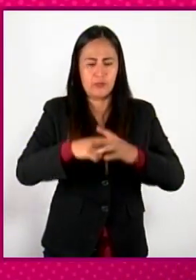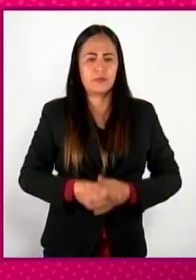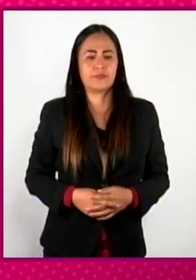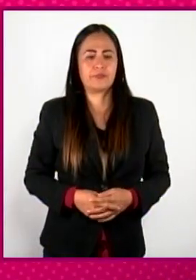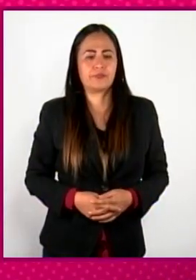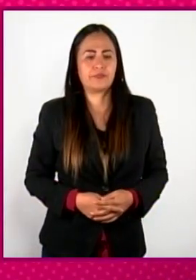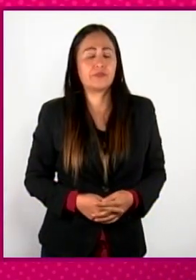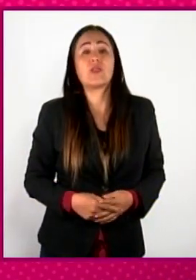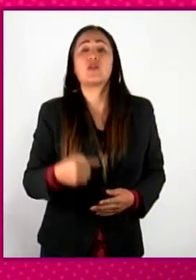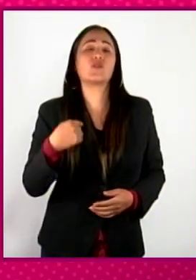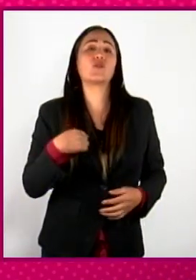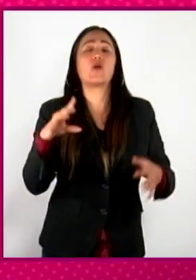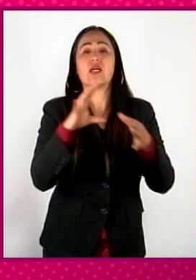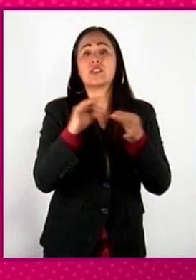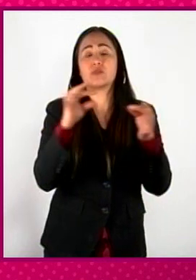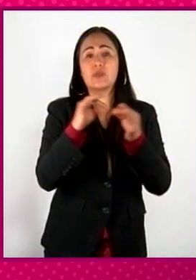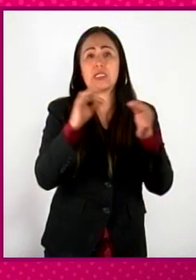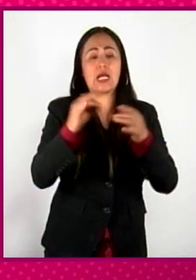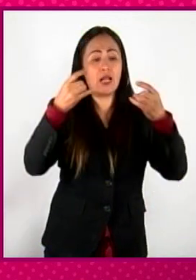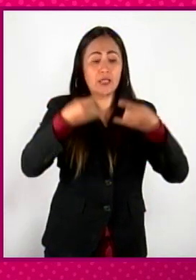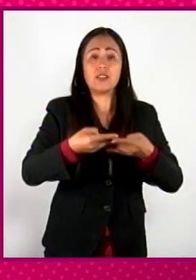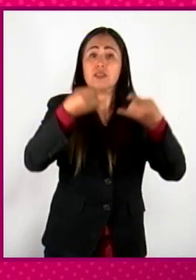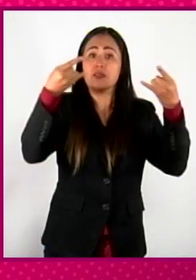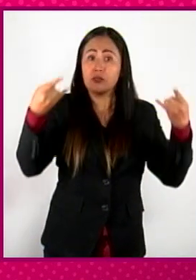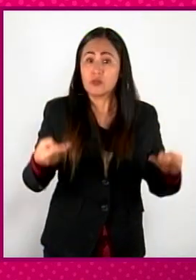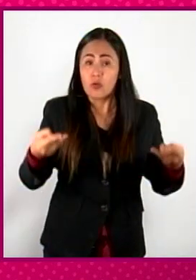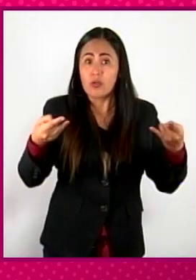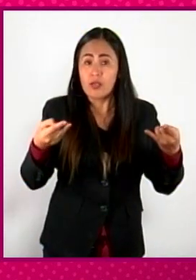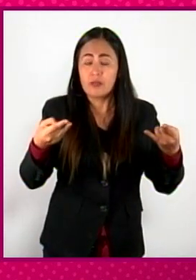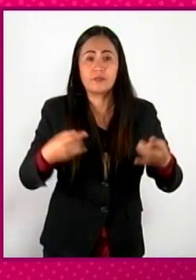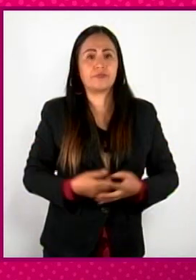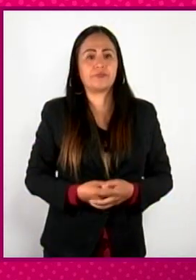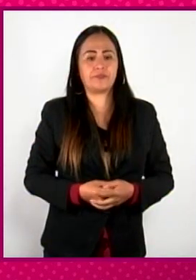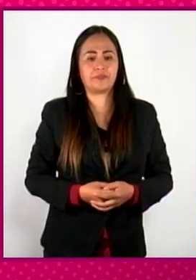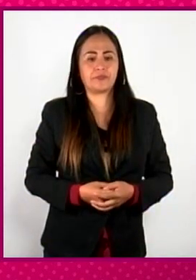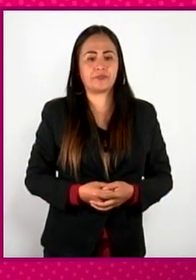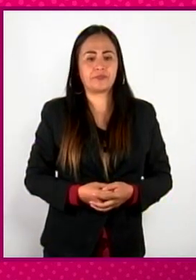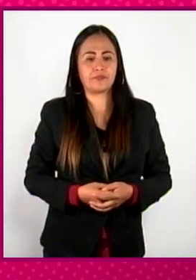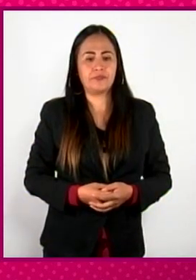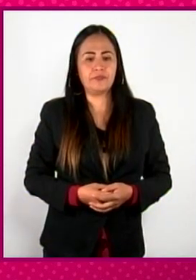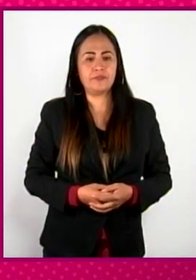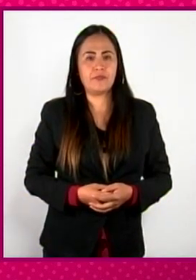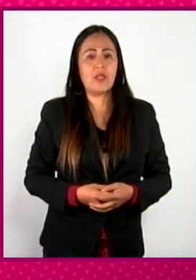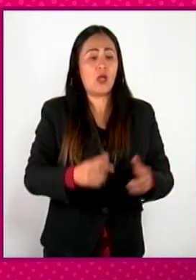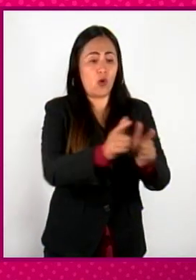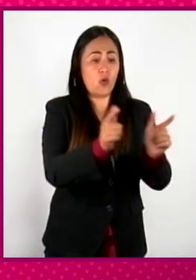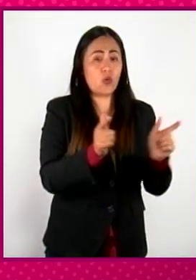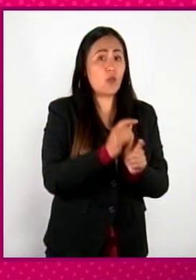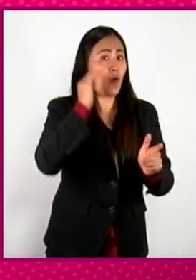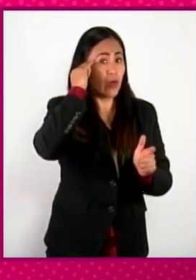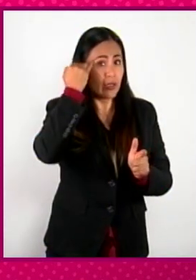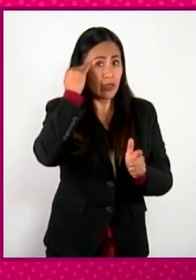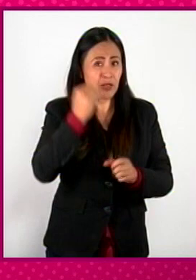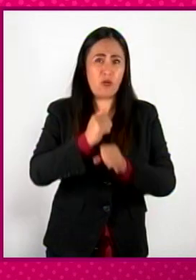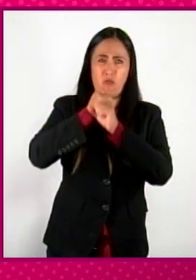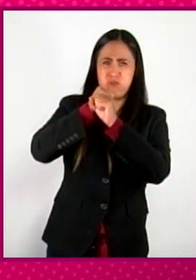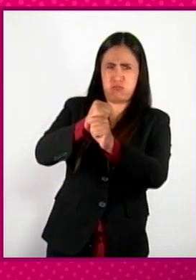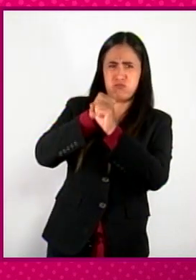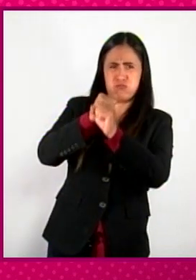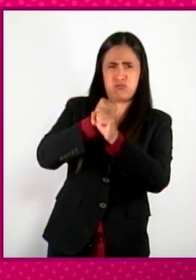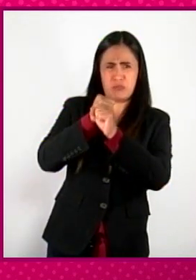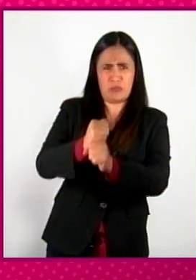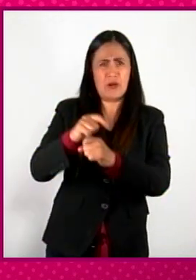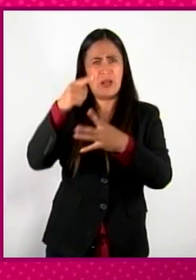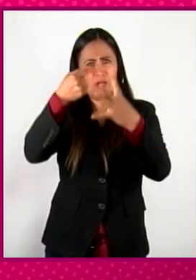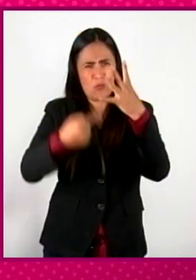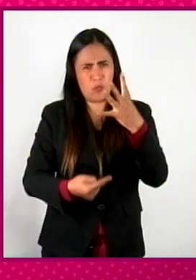Les voy a platicar un poco la historia de cómo los indígenas se resistieron o se adaptaron a